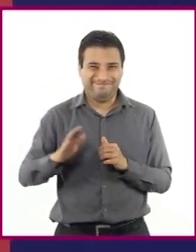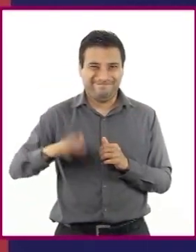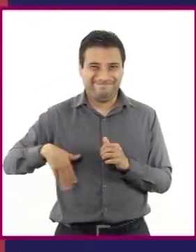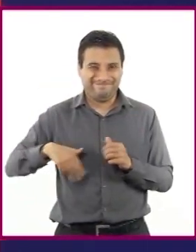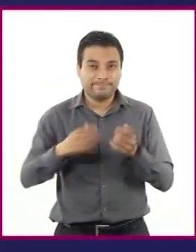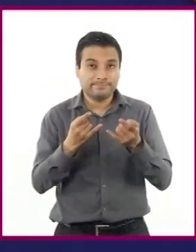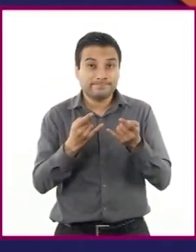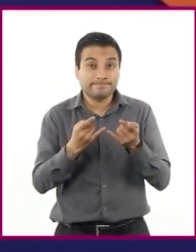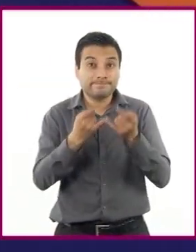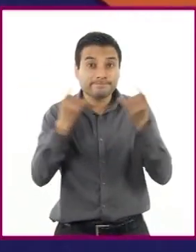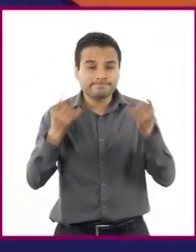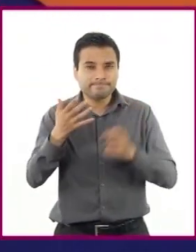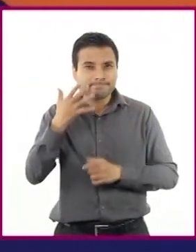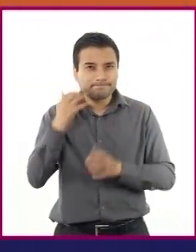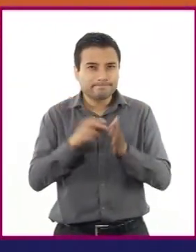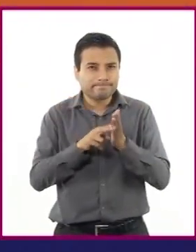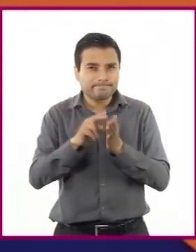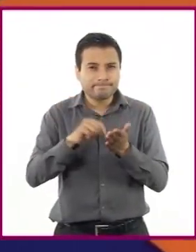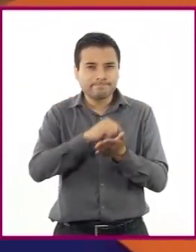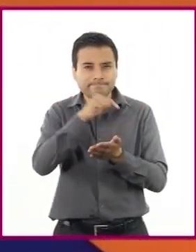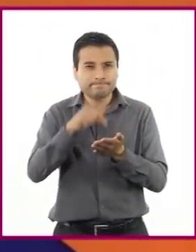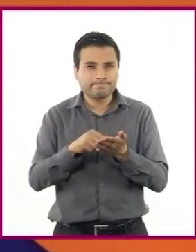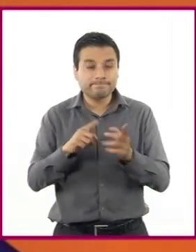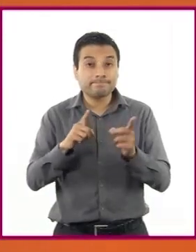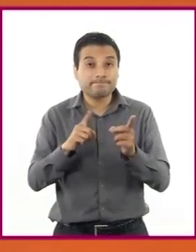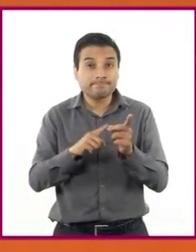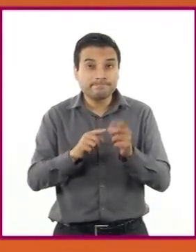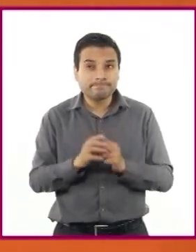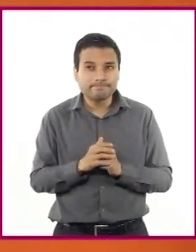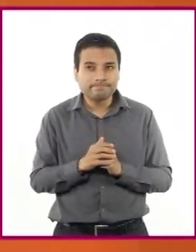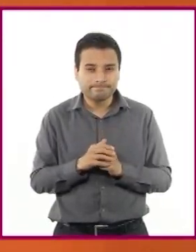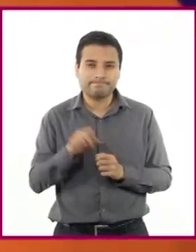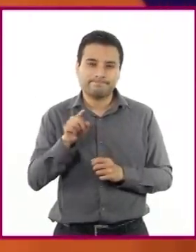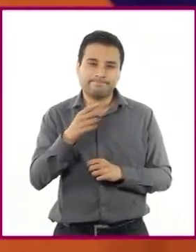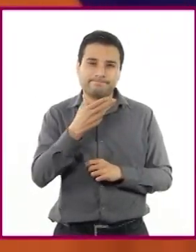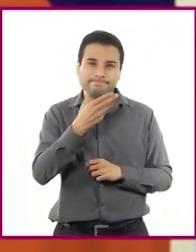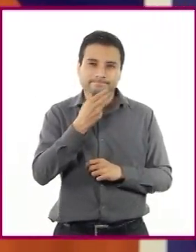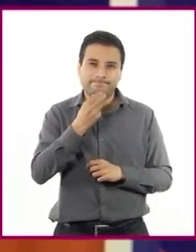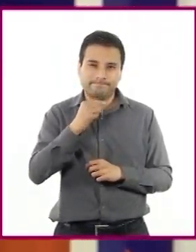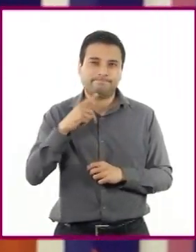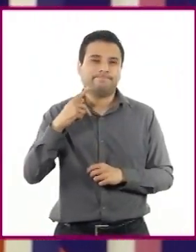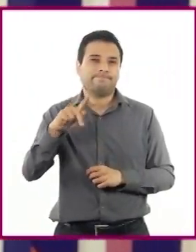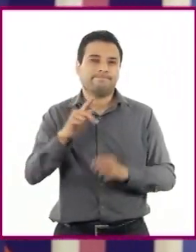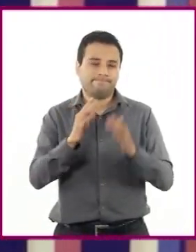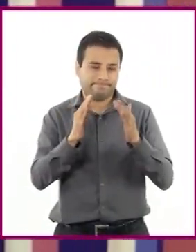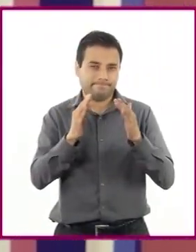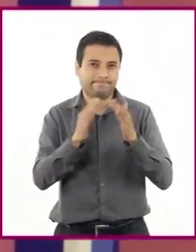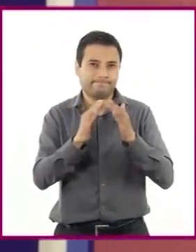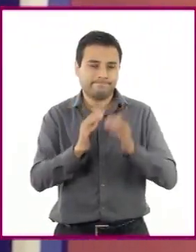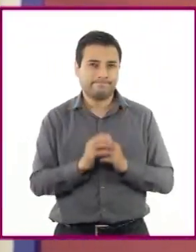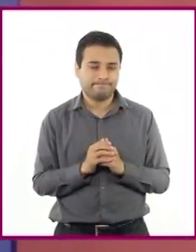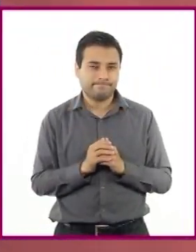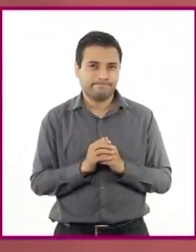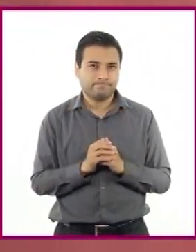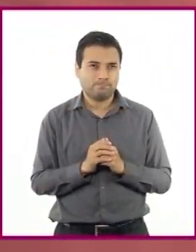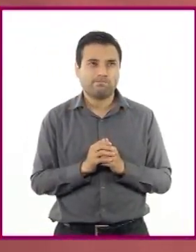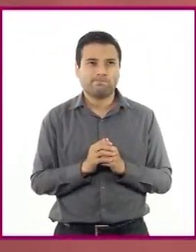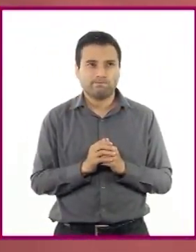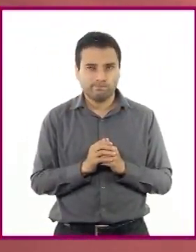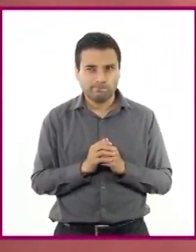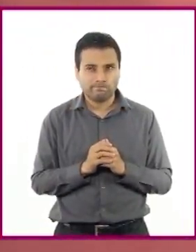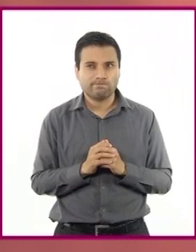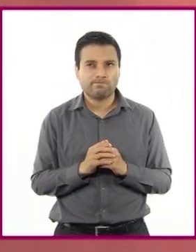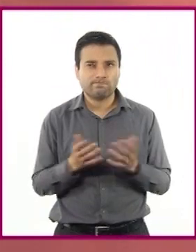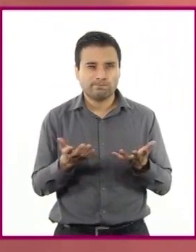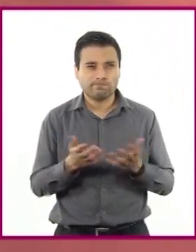Gato Negro, la historia se lleva a cabo principalmente en el departamento del protagonista, por lo que se debe considerar todos los elementos que